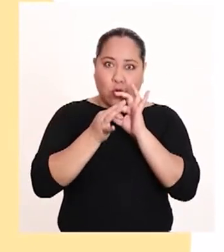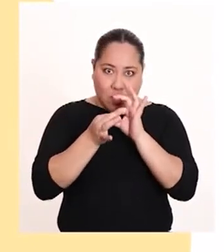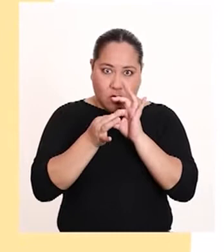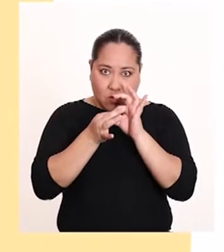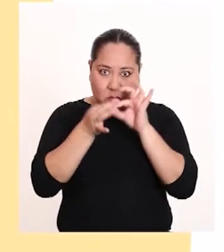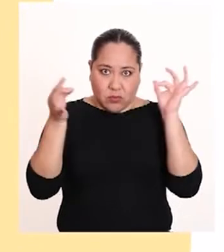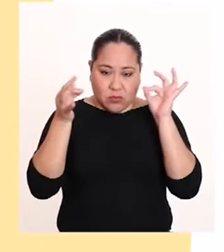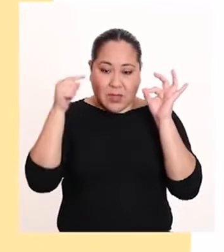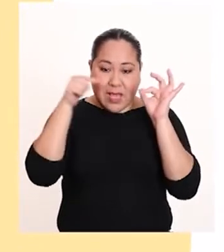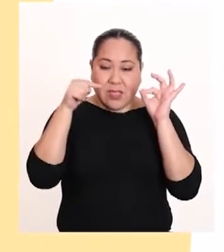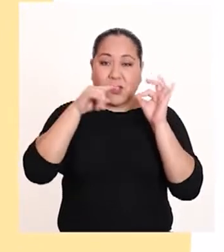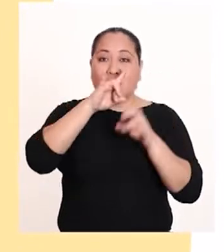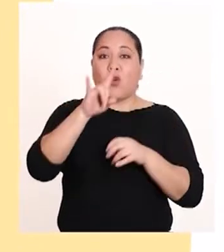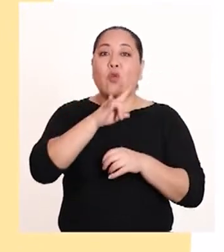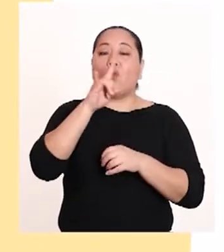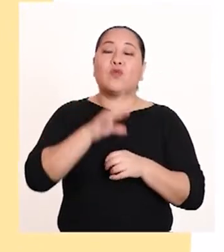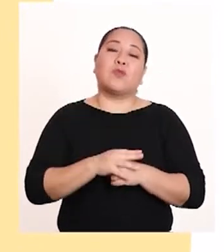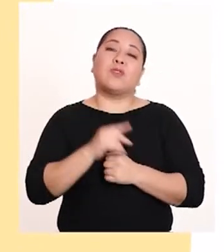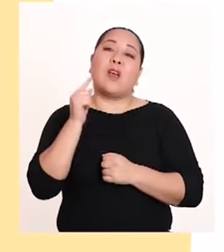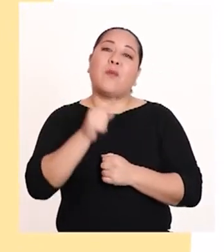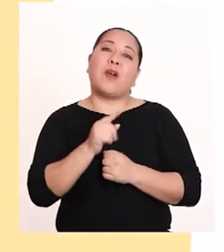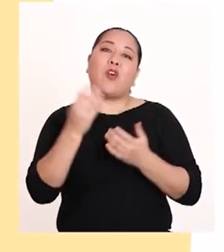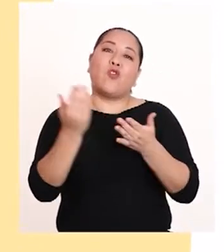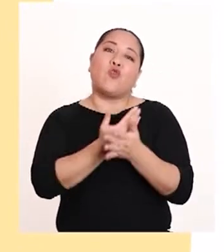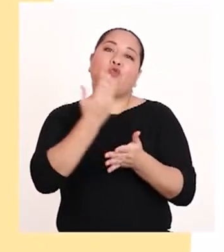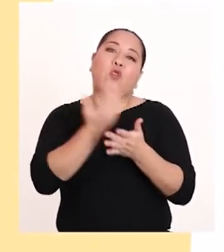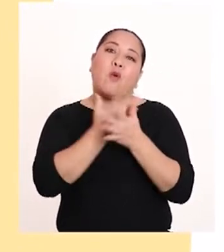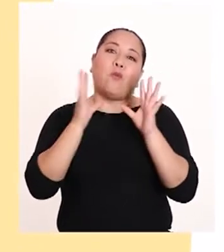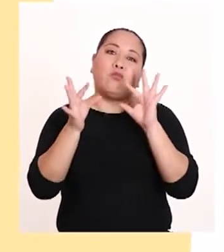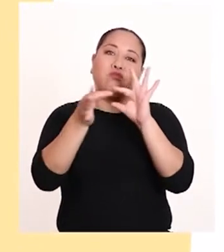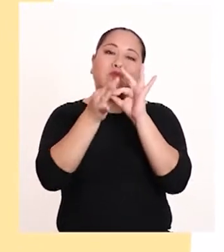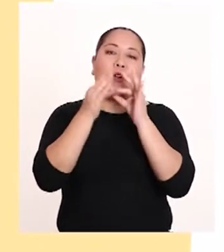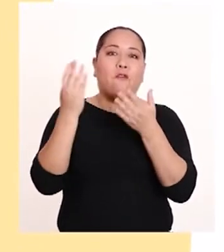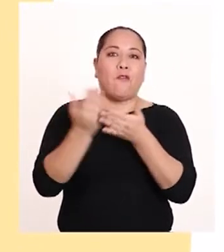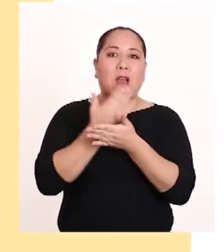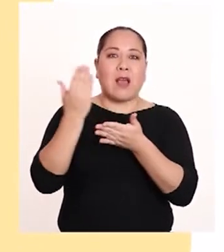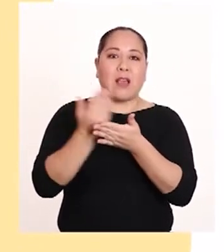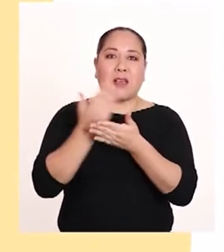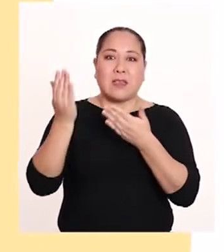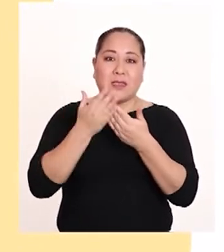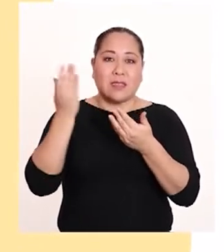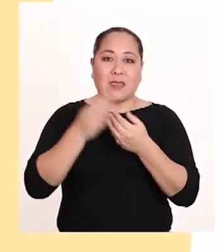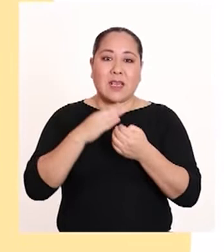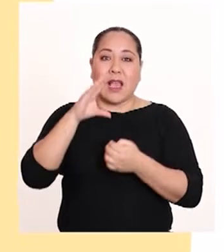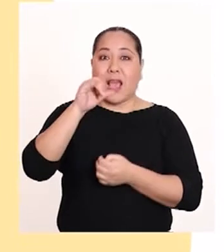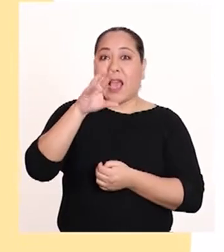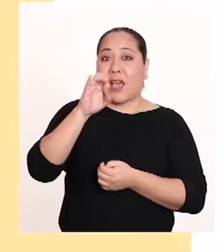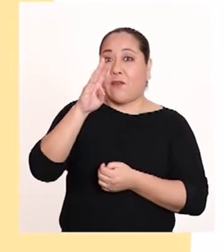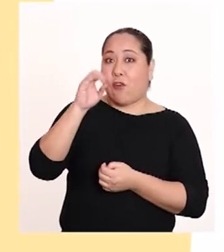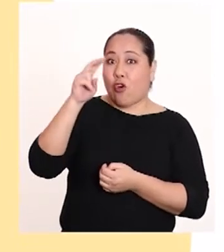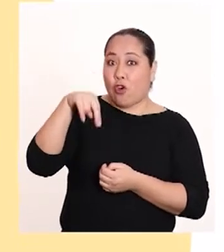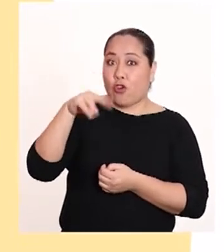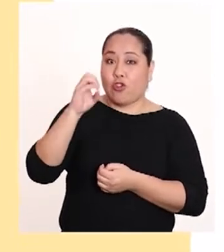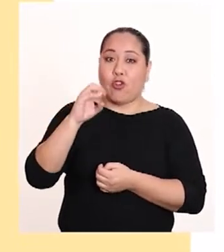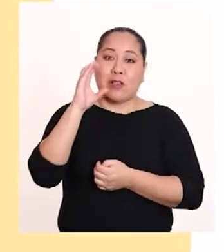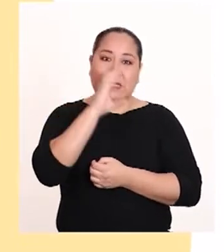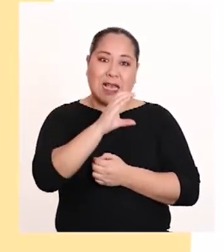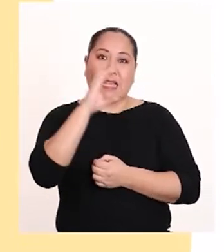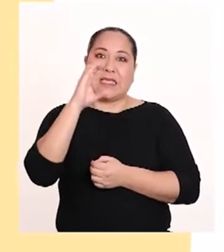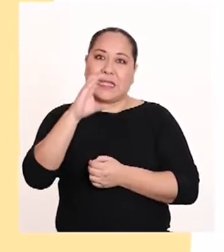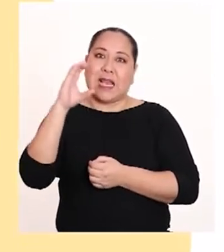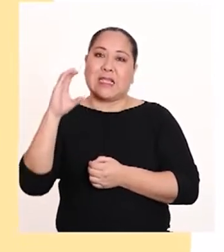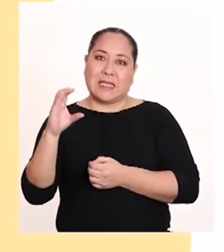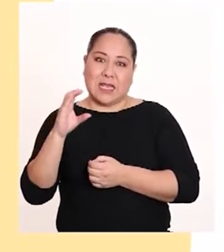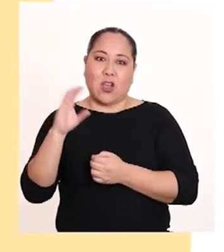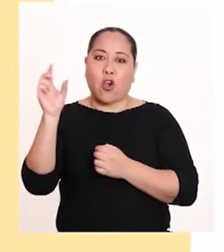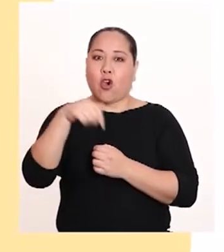este enlace se utilizan para formar un nuevo enlace sencillo, carbono-carbono, CC,